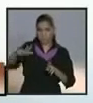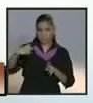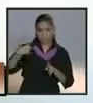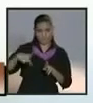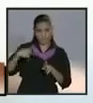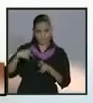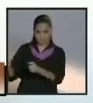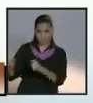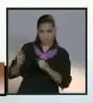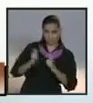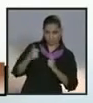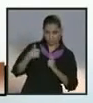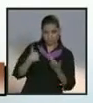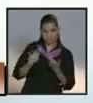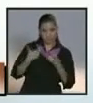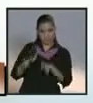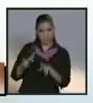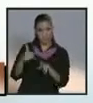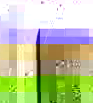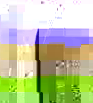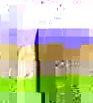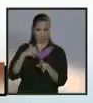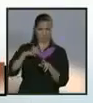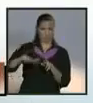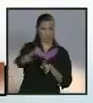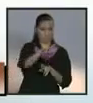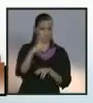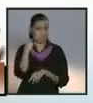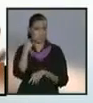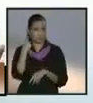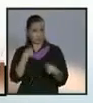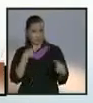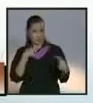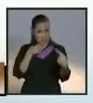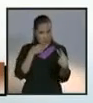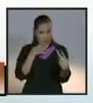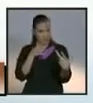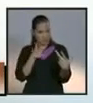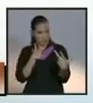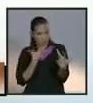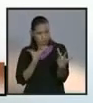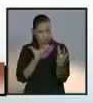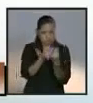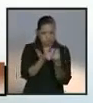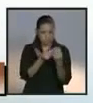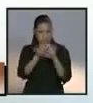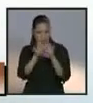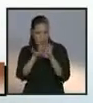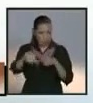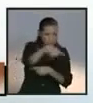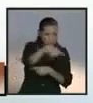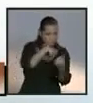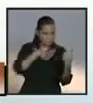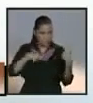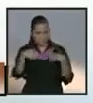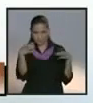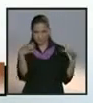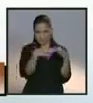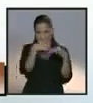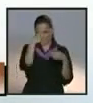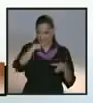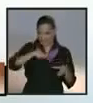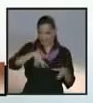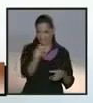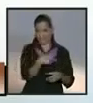políticos en su propio terreno. Ahora todos sabemos que el país vuelve a crisparse